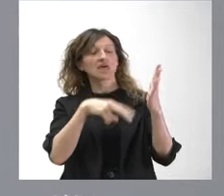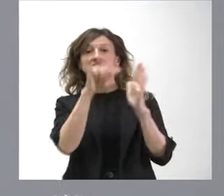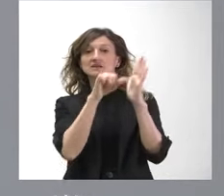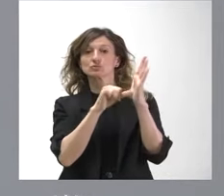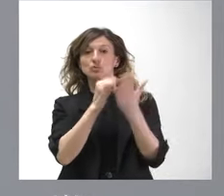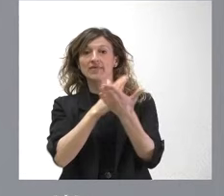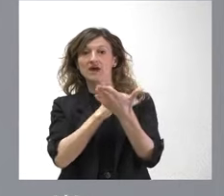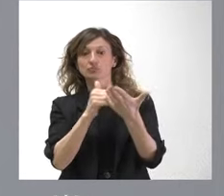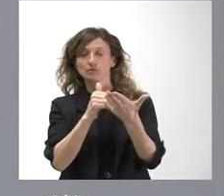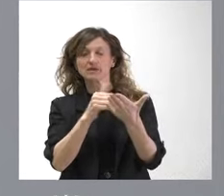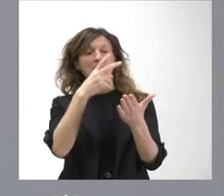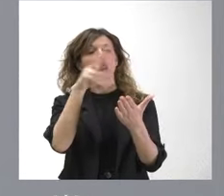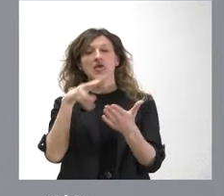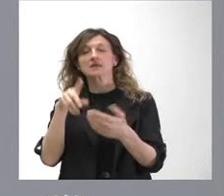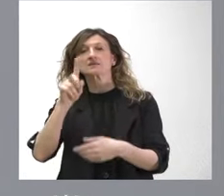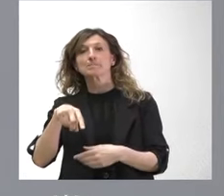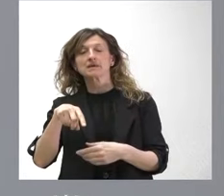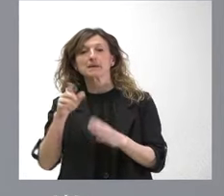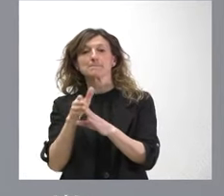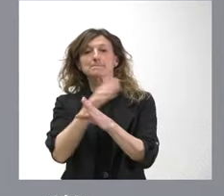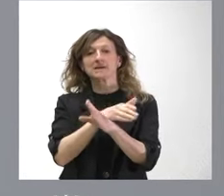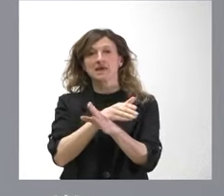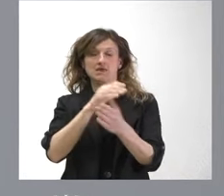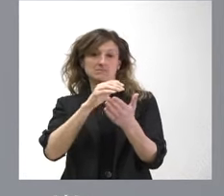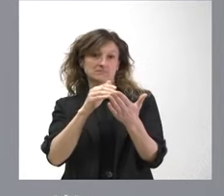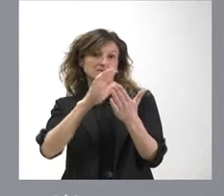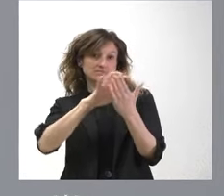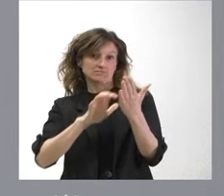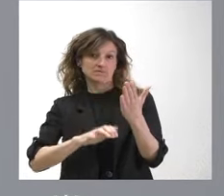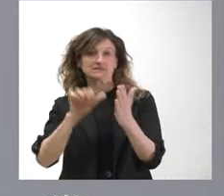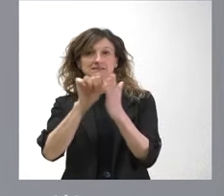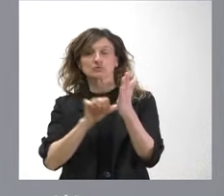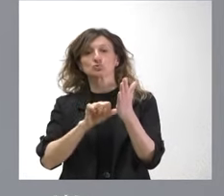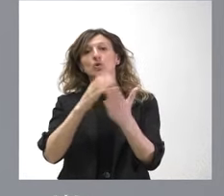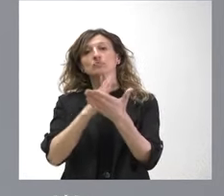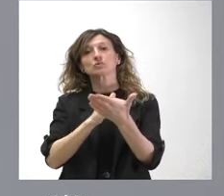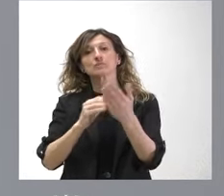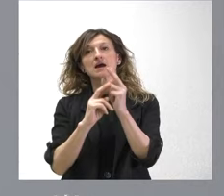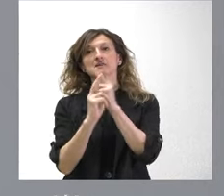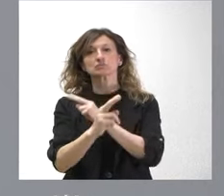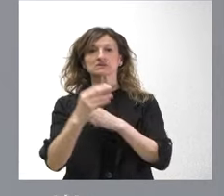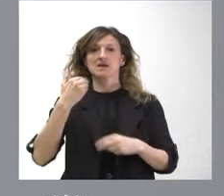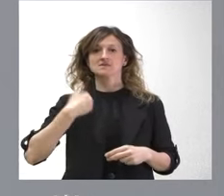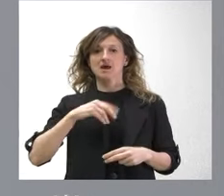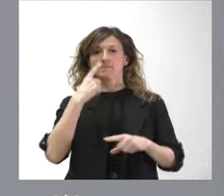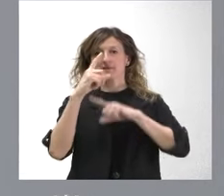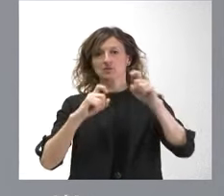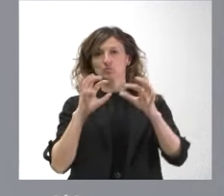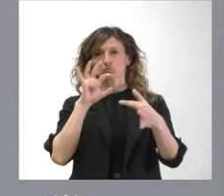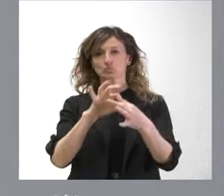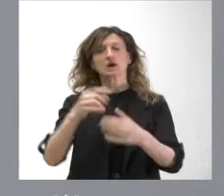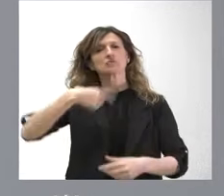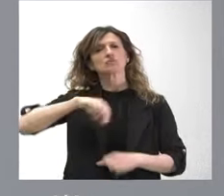y si usted lee también el propio preámbulo del estatuto de autonomía pues ahí está la respuesta también a su pregunta Nosotros